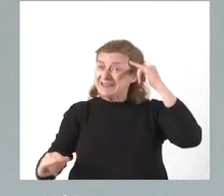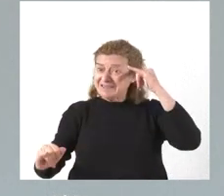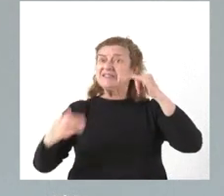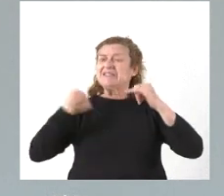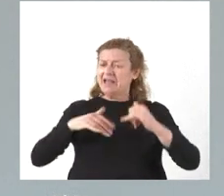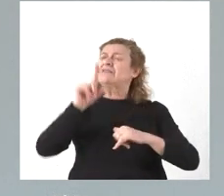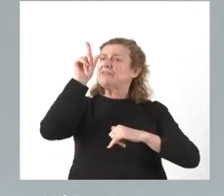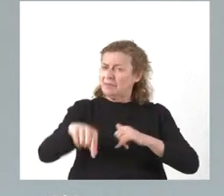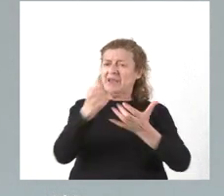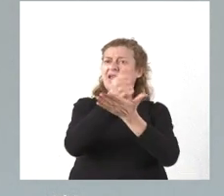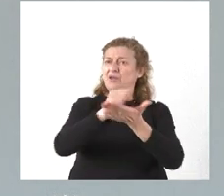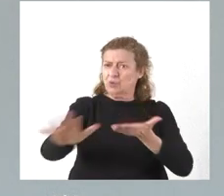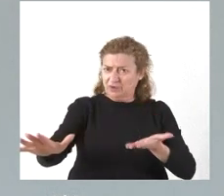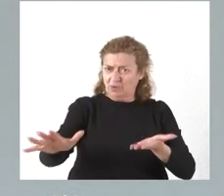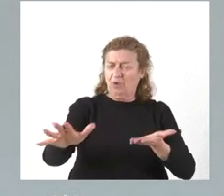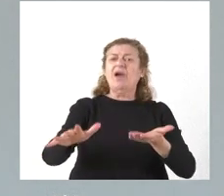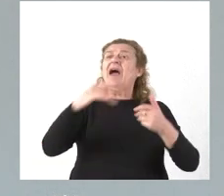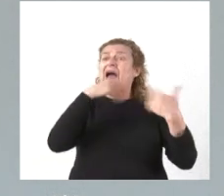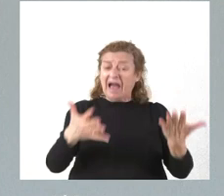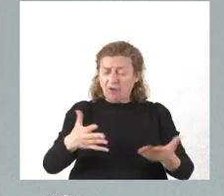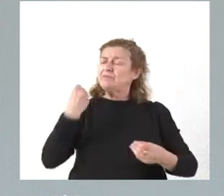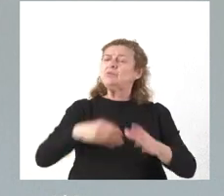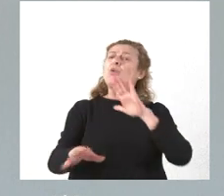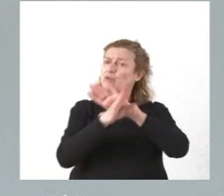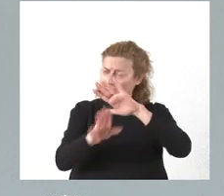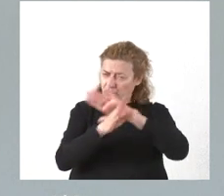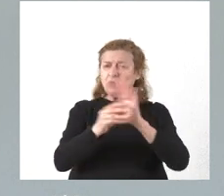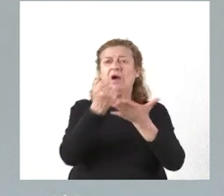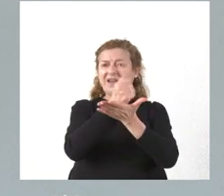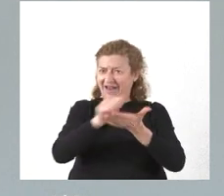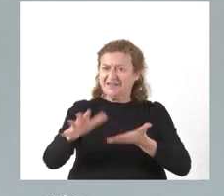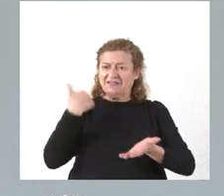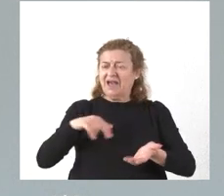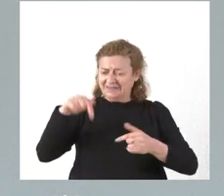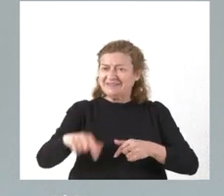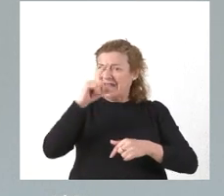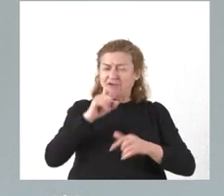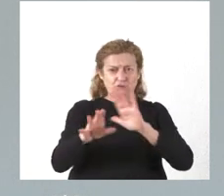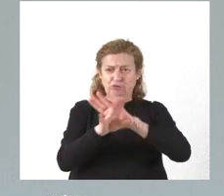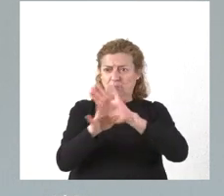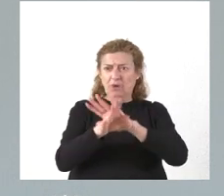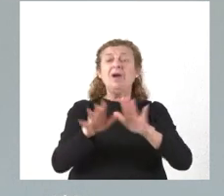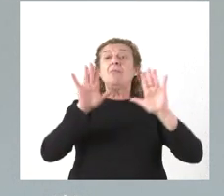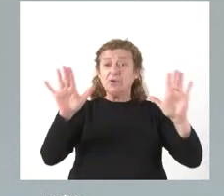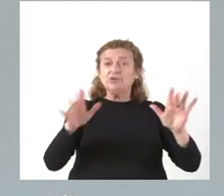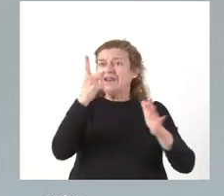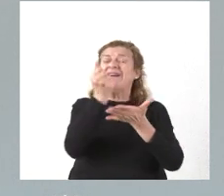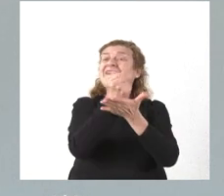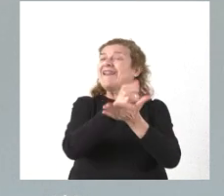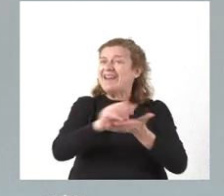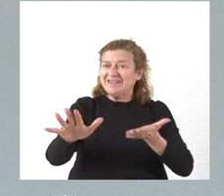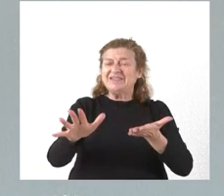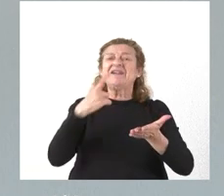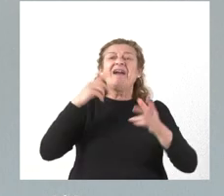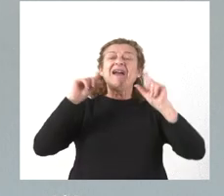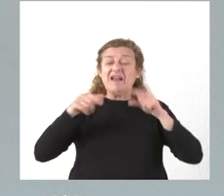incremento del precio de la energía que hemos vivido y lo seguirá siendo después de este año. Por tanto, esta es una gratuidad que, en el caso